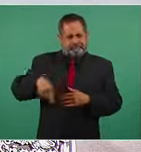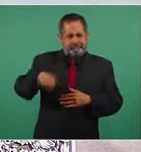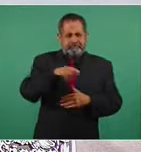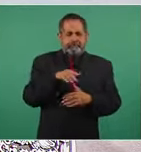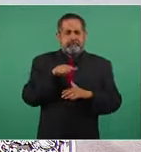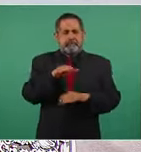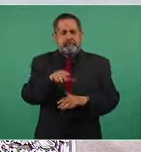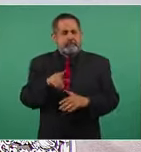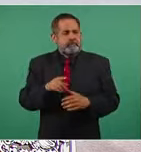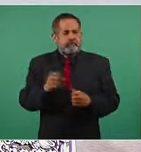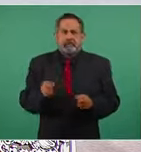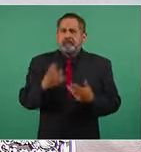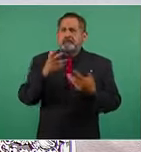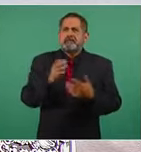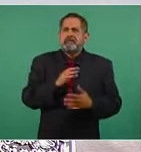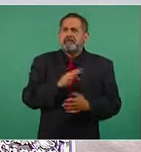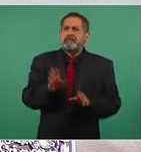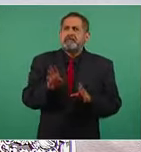sobre cuántas